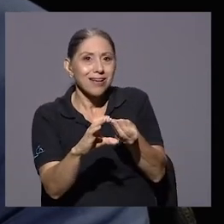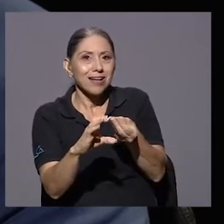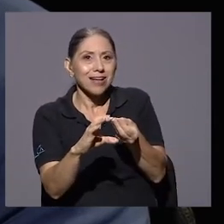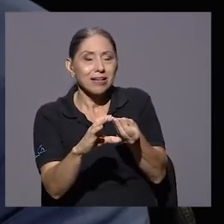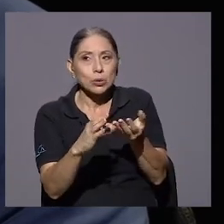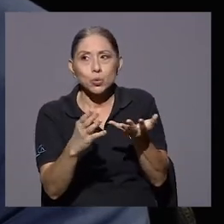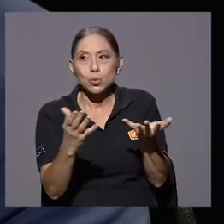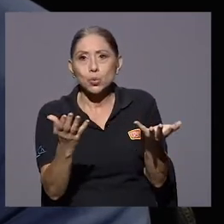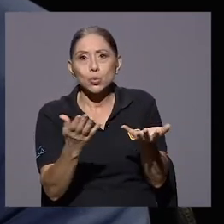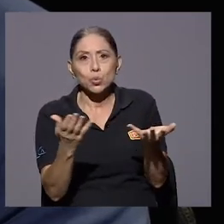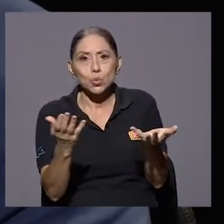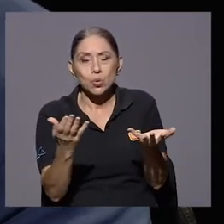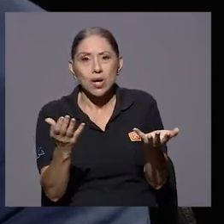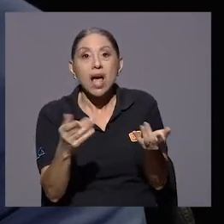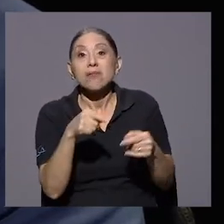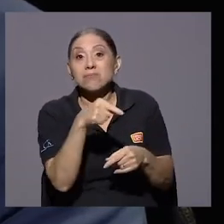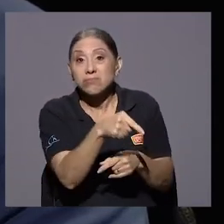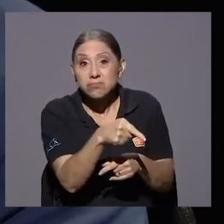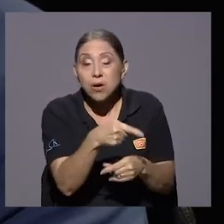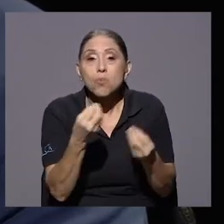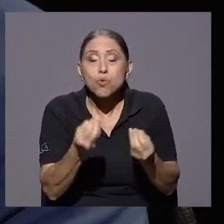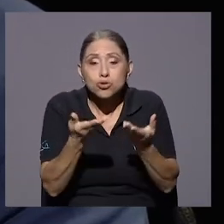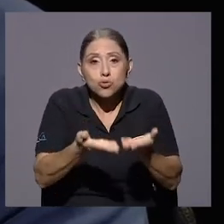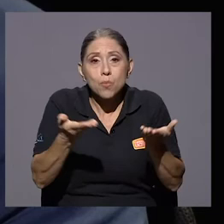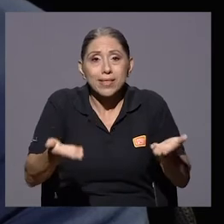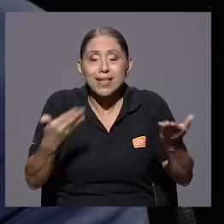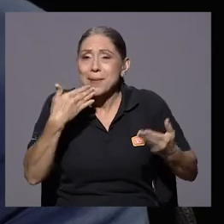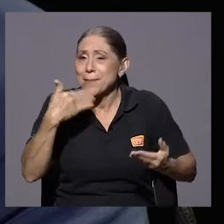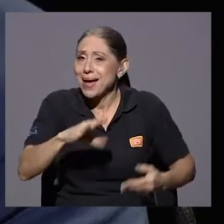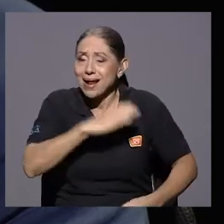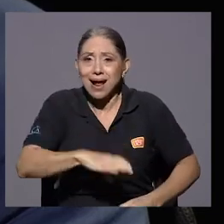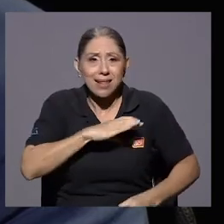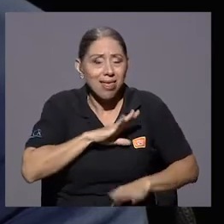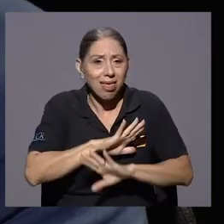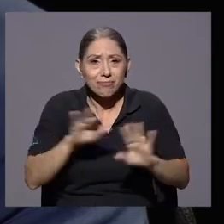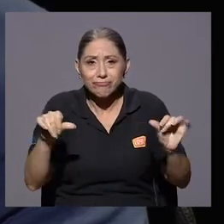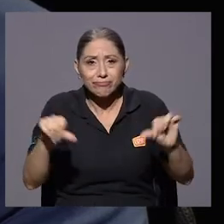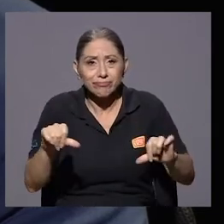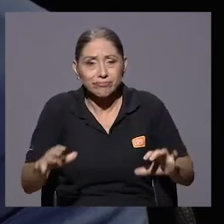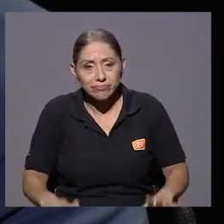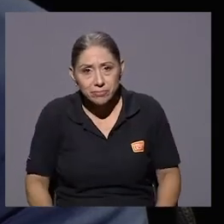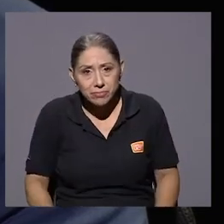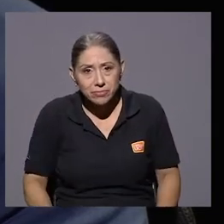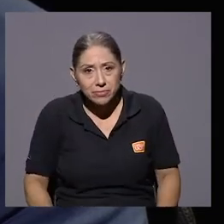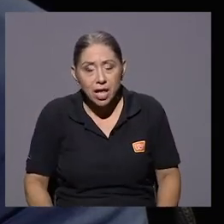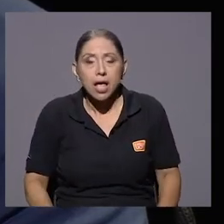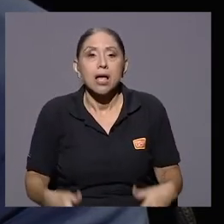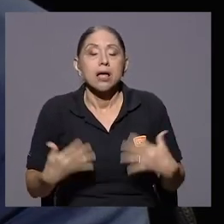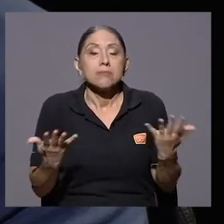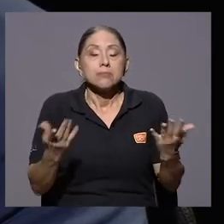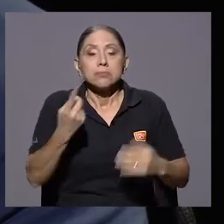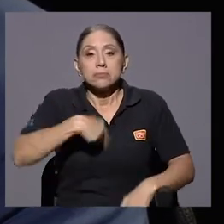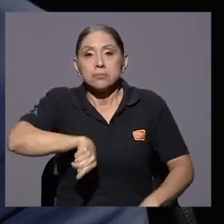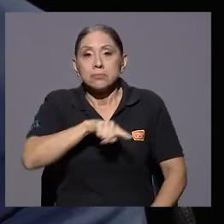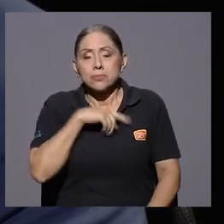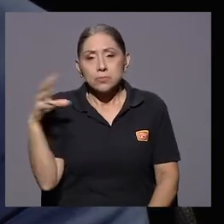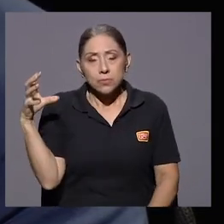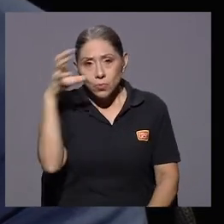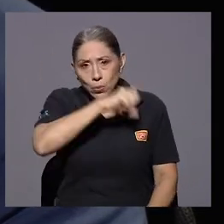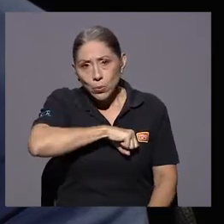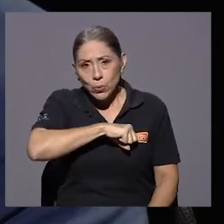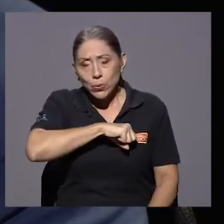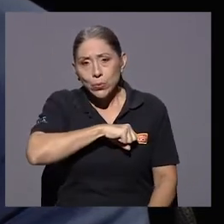aunado a ello, mucho material de mala calidad, falsificado, ¿verdad? Entonces, nos dimos cuenta